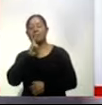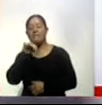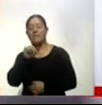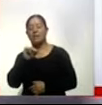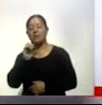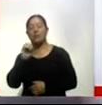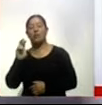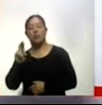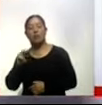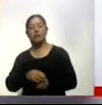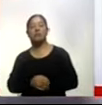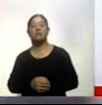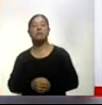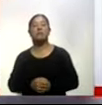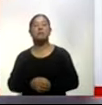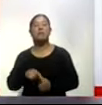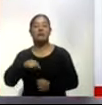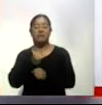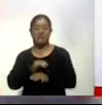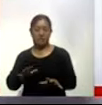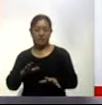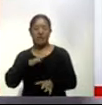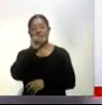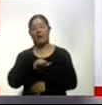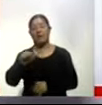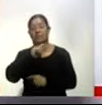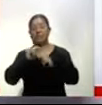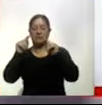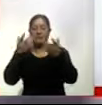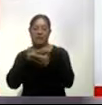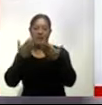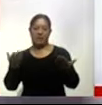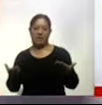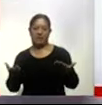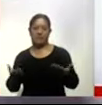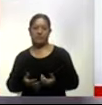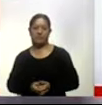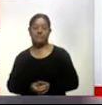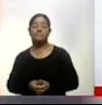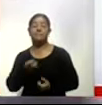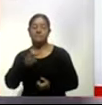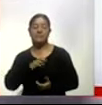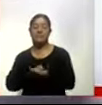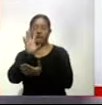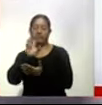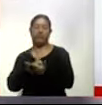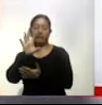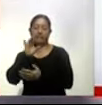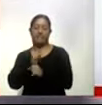espacio informativo que es arroba tlaxcala ahora. Ahí estamos subiendo información